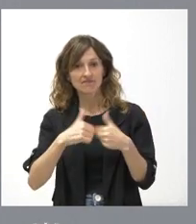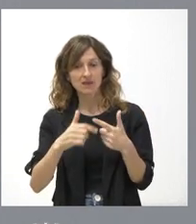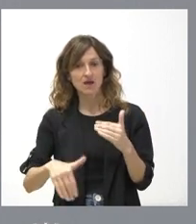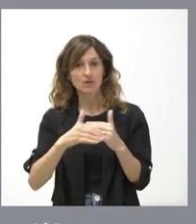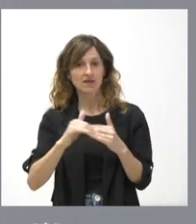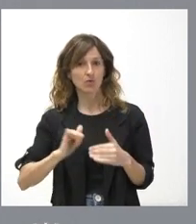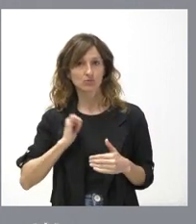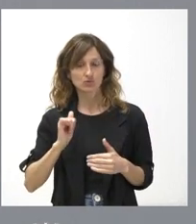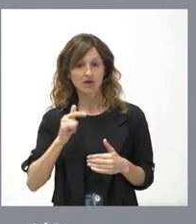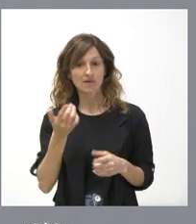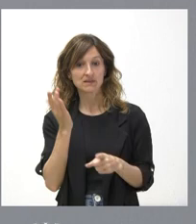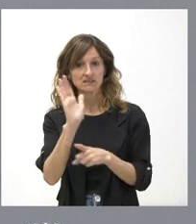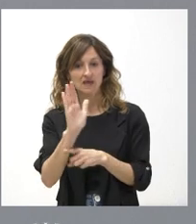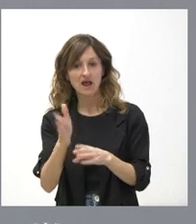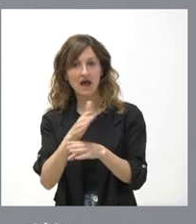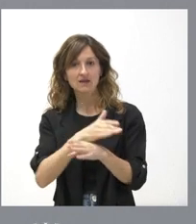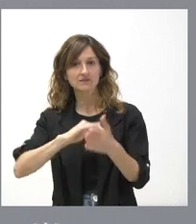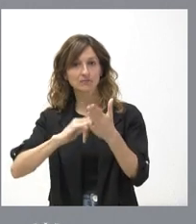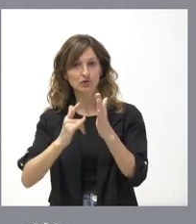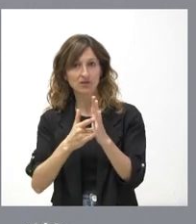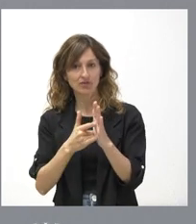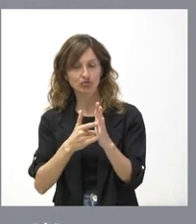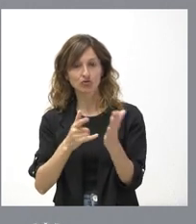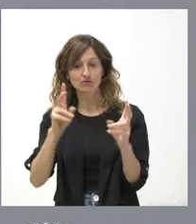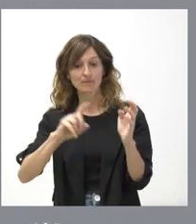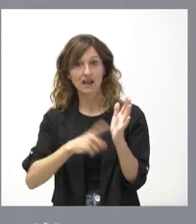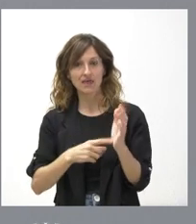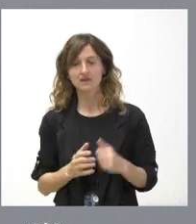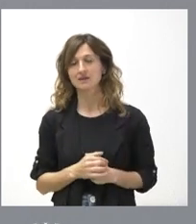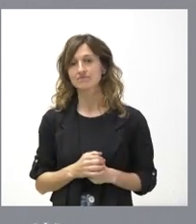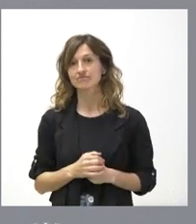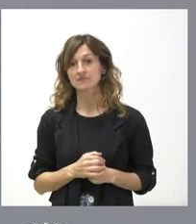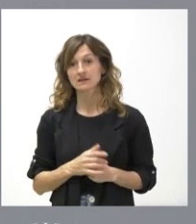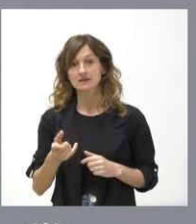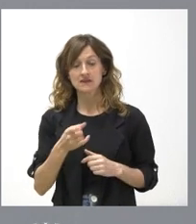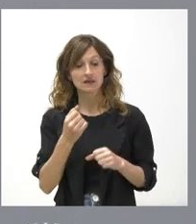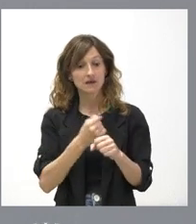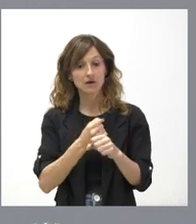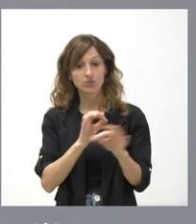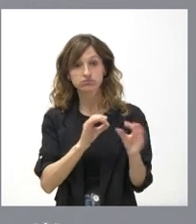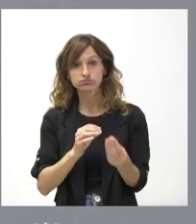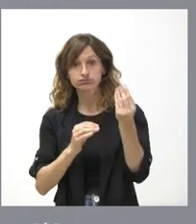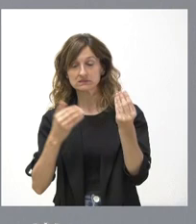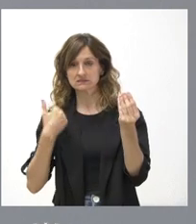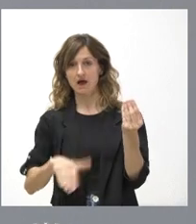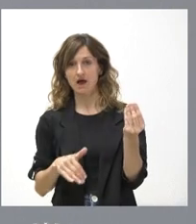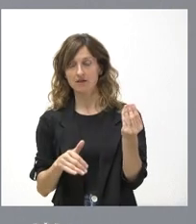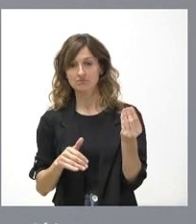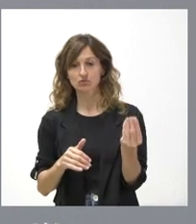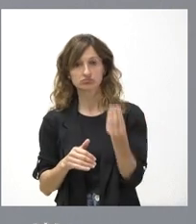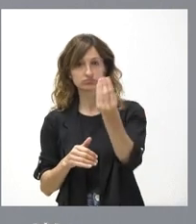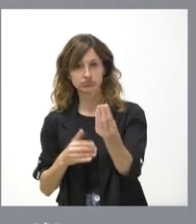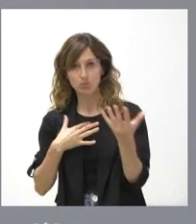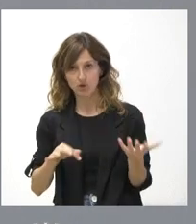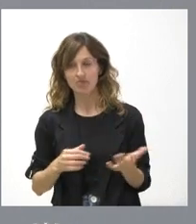de presentar el anteproyecto de esta ley. Cuando este trabajo esté hecho, pues el anteproyecto estará a disposición.